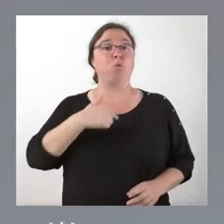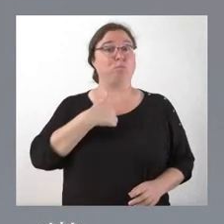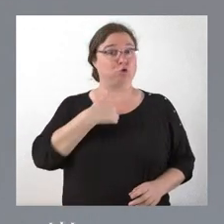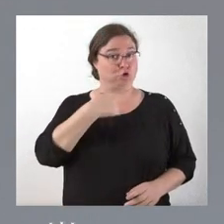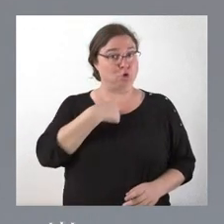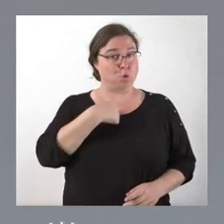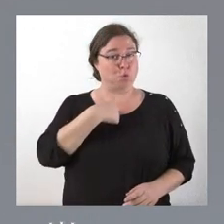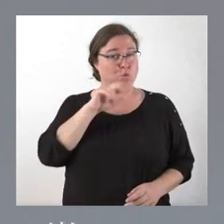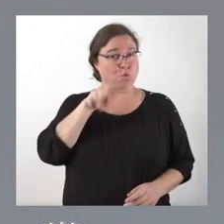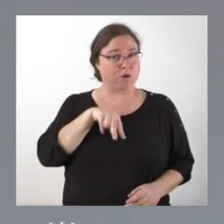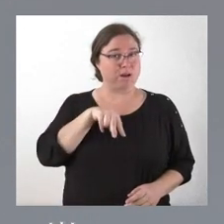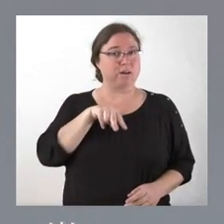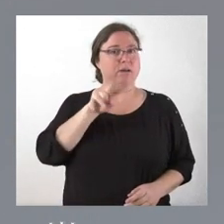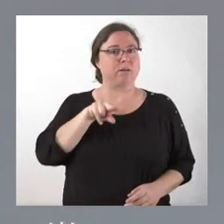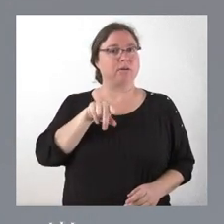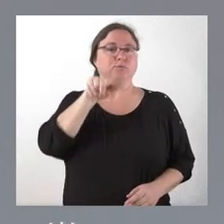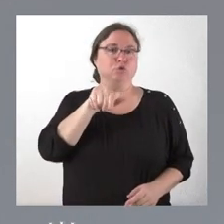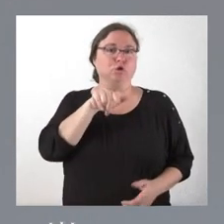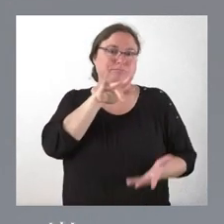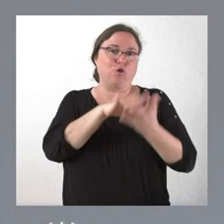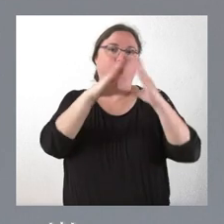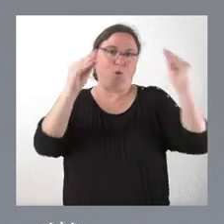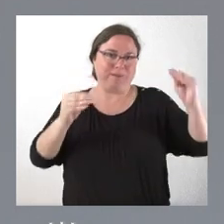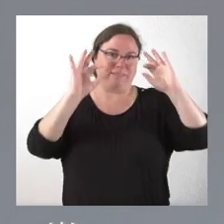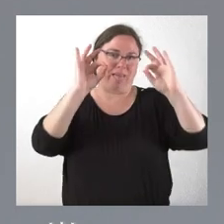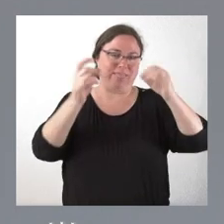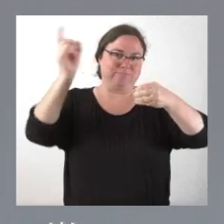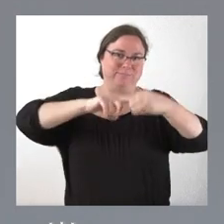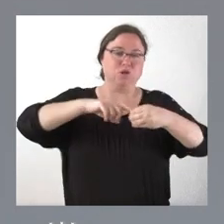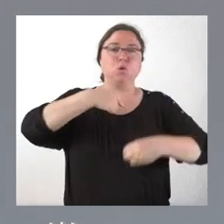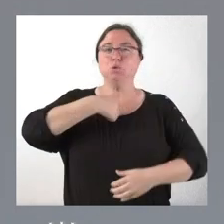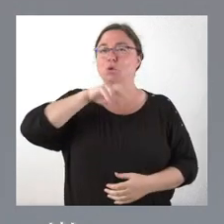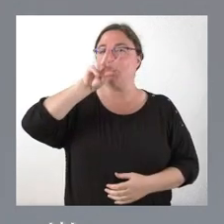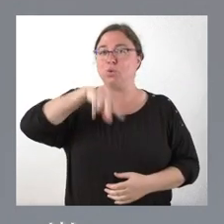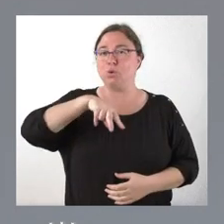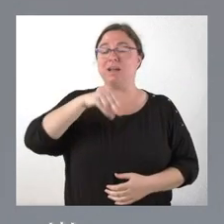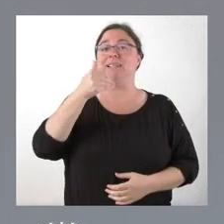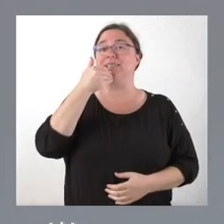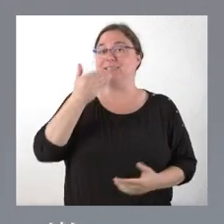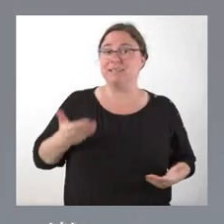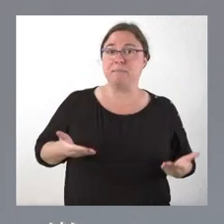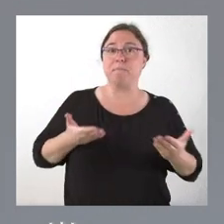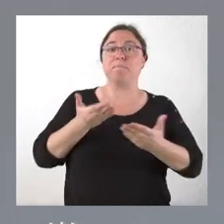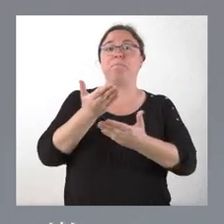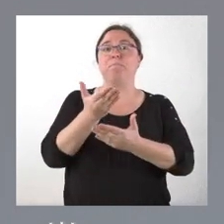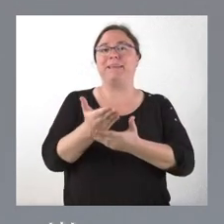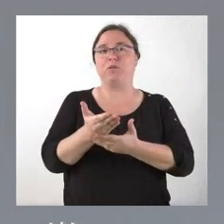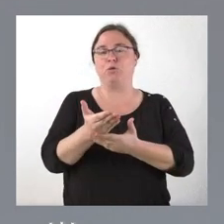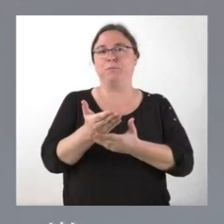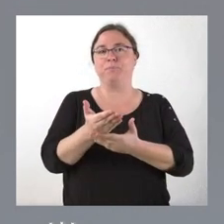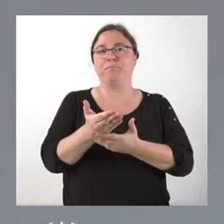nunca, yo soy universitario y yo nunca, si pido una